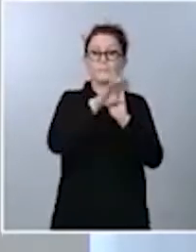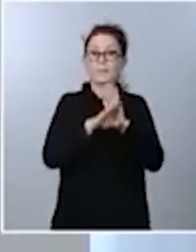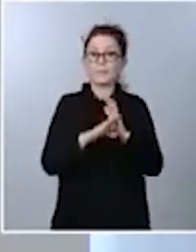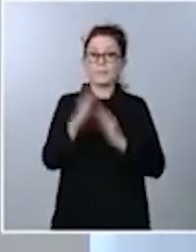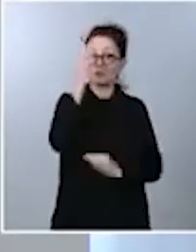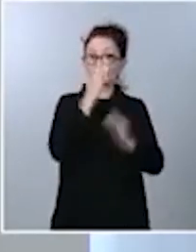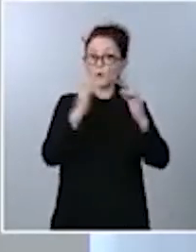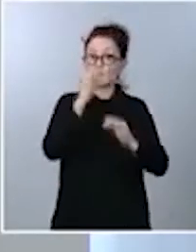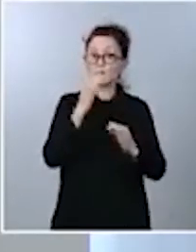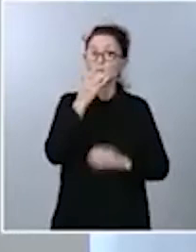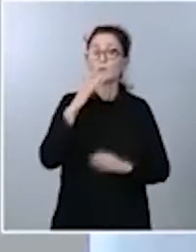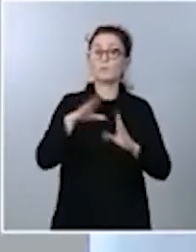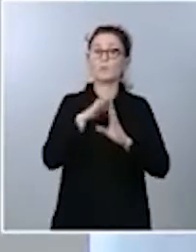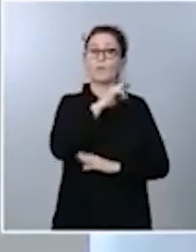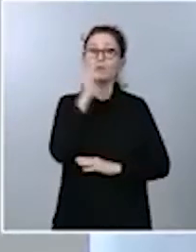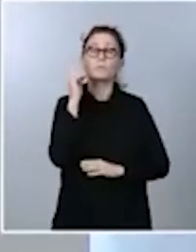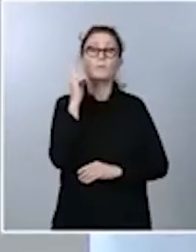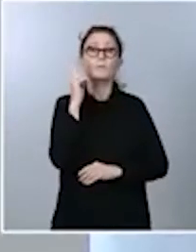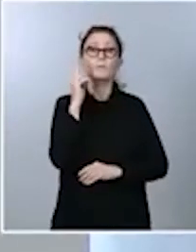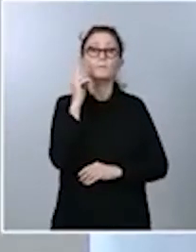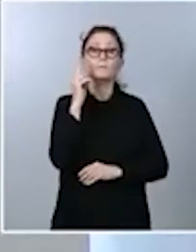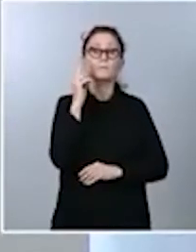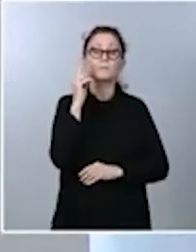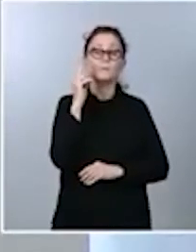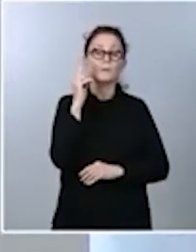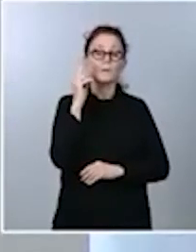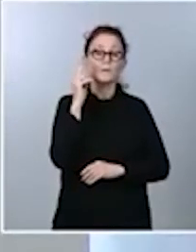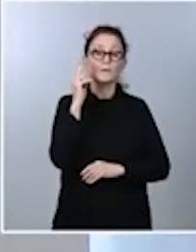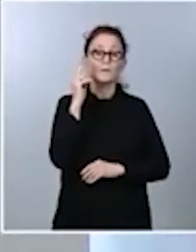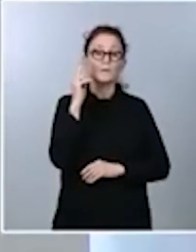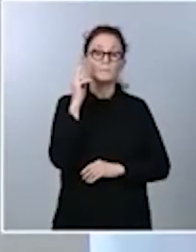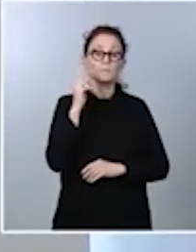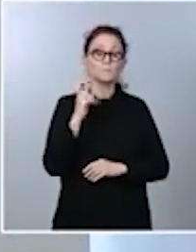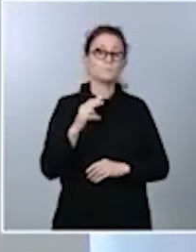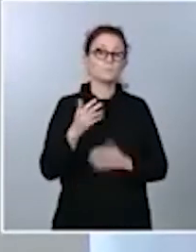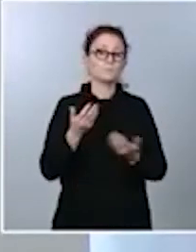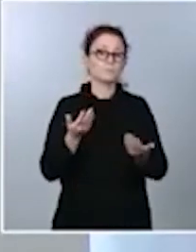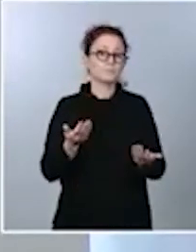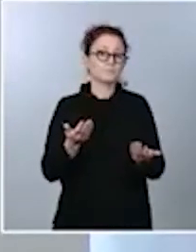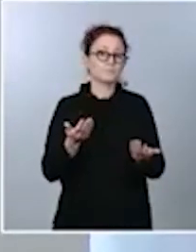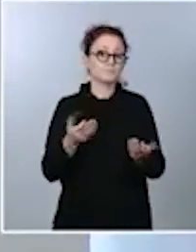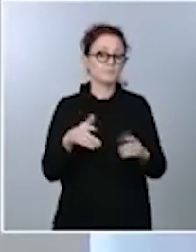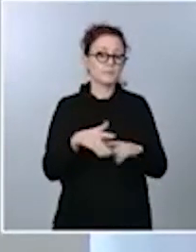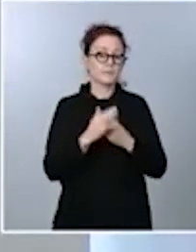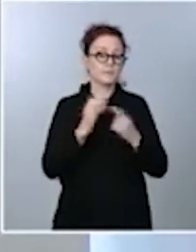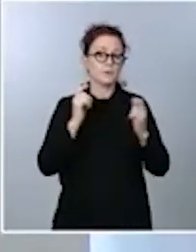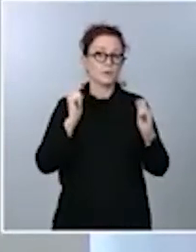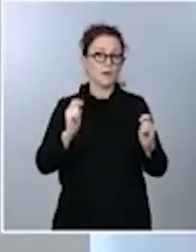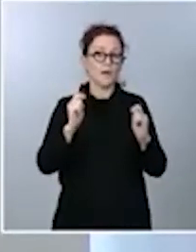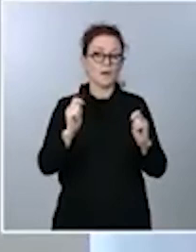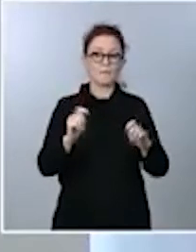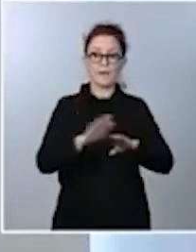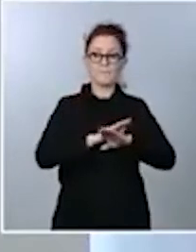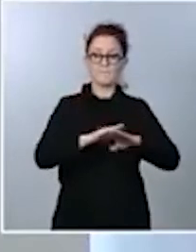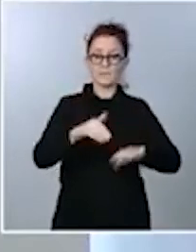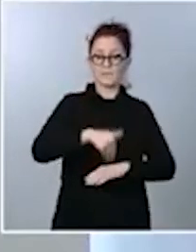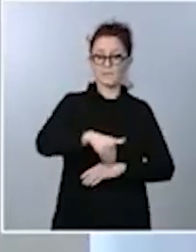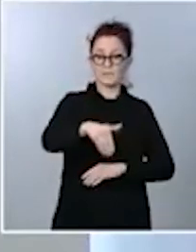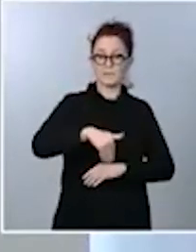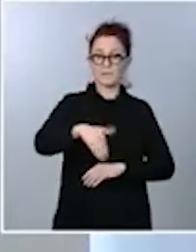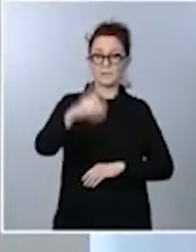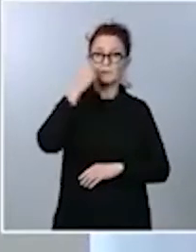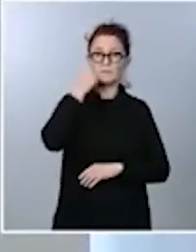Comunidad Autónoma de Madrid respecto a, en fin, cuando se levante el estado de alarma este sábado a media tarde,